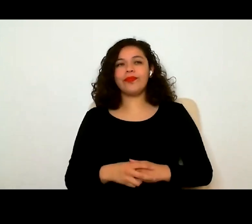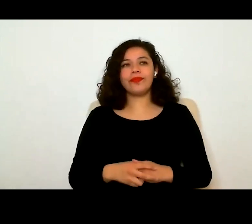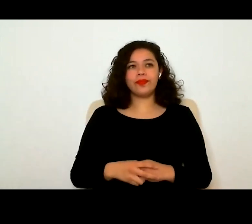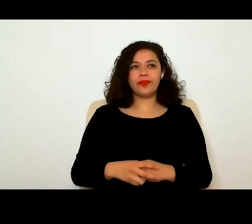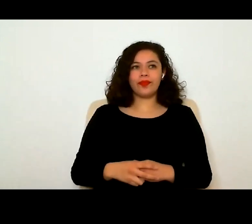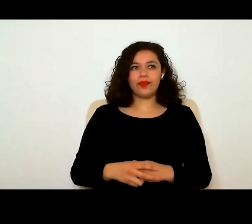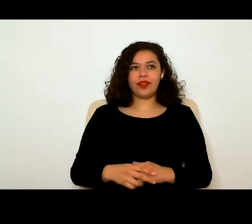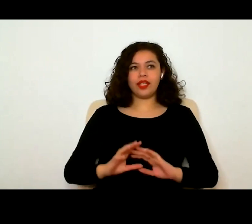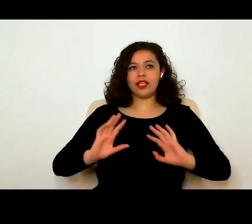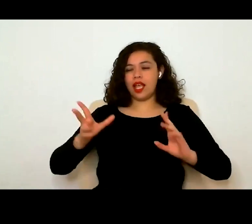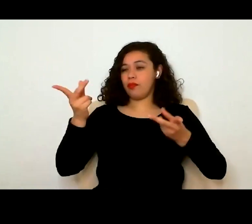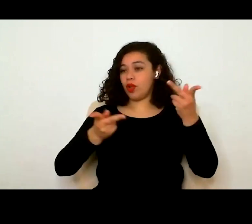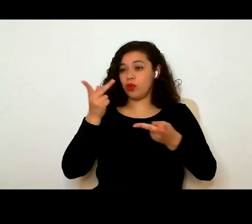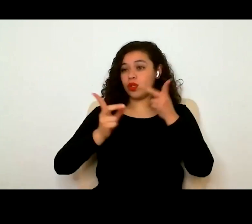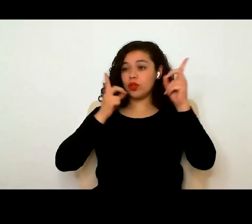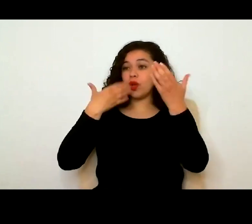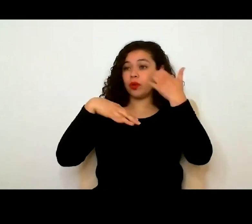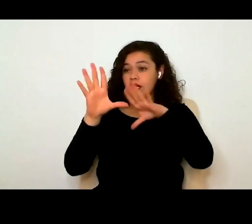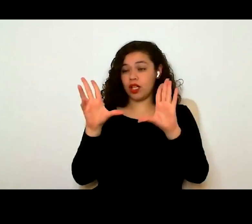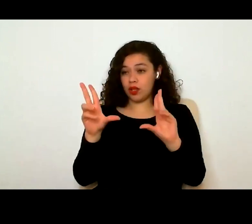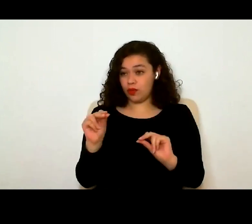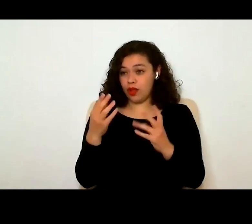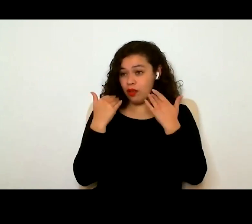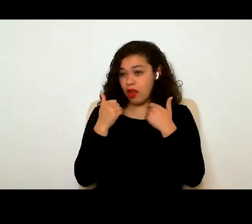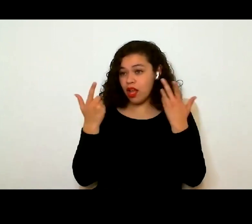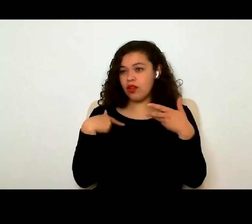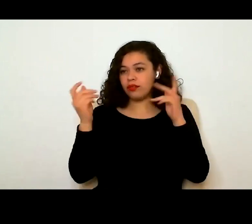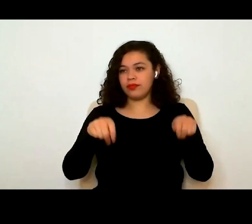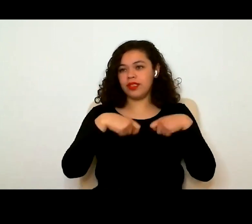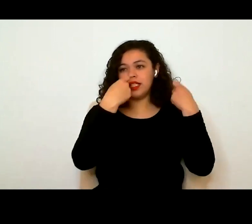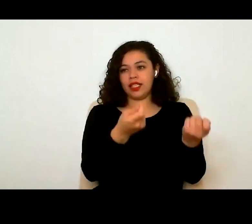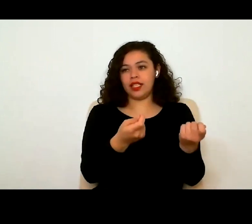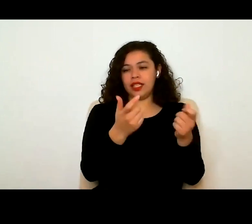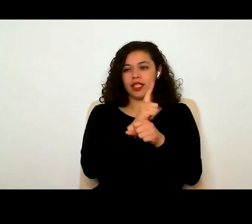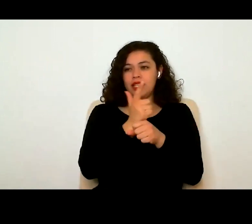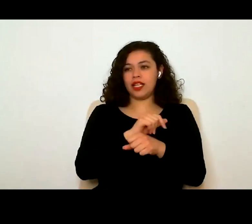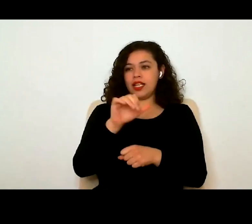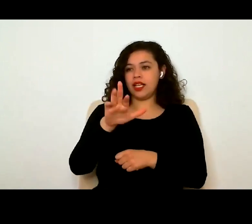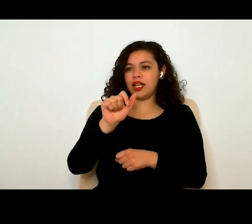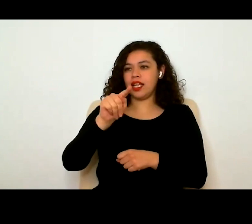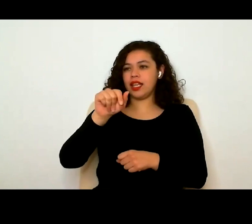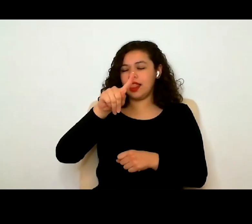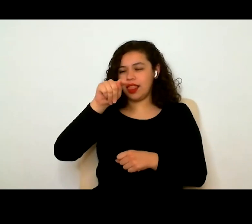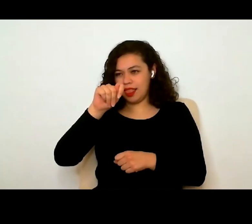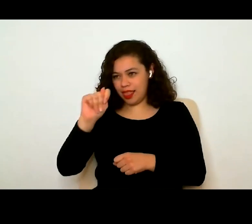Si ya no tienen más preguntas, más comentarios, me voy a permitir cederle la palabra a la licenciada Arleth Rui.